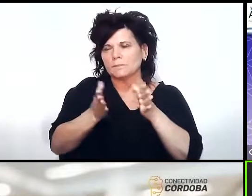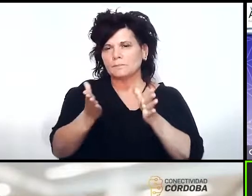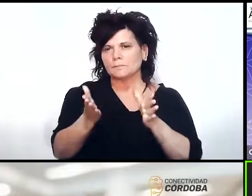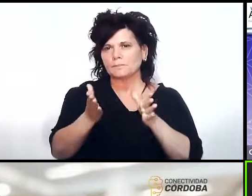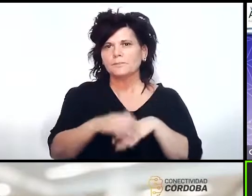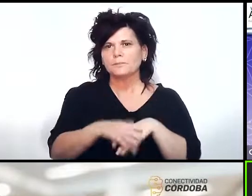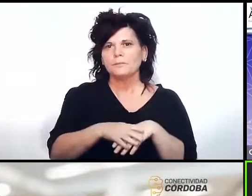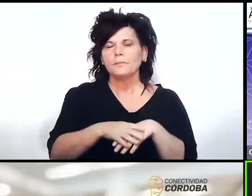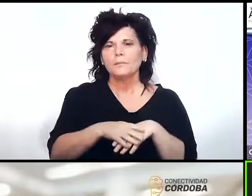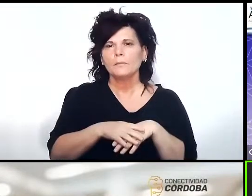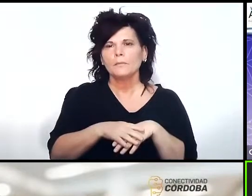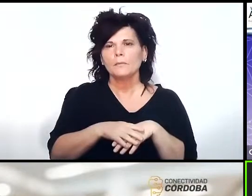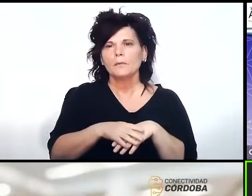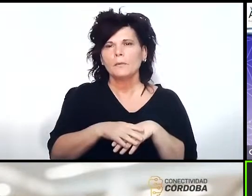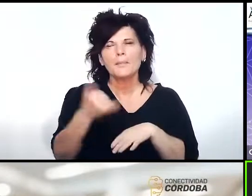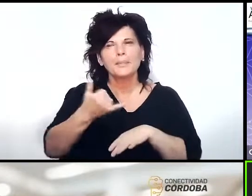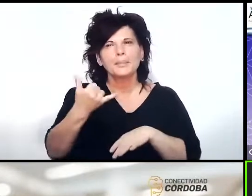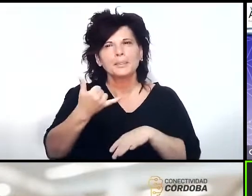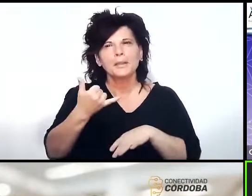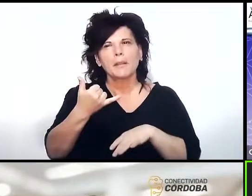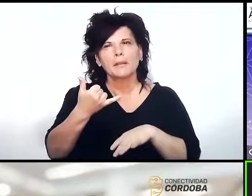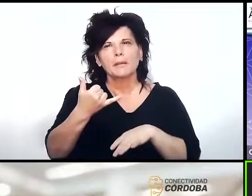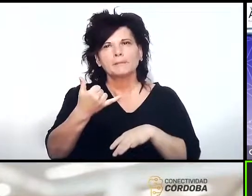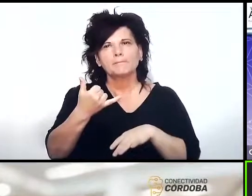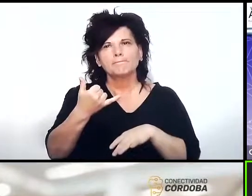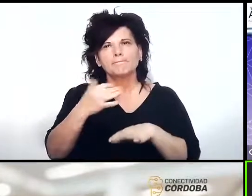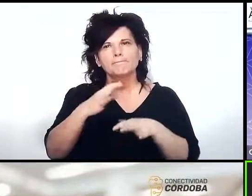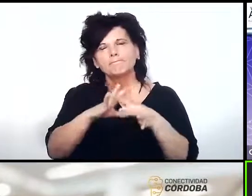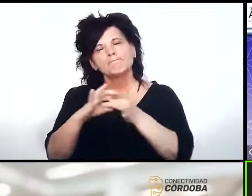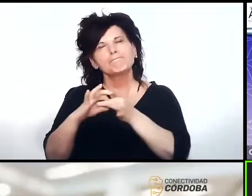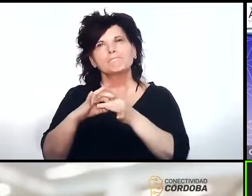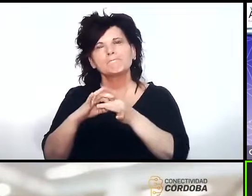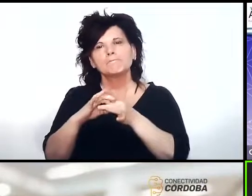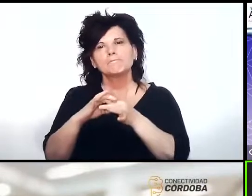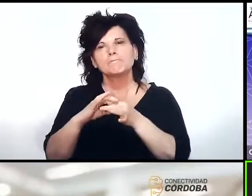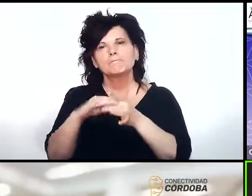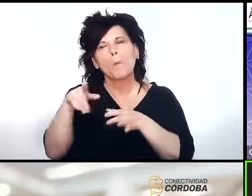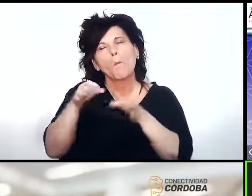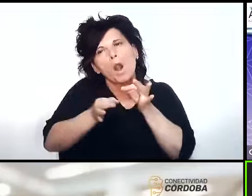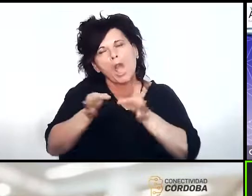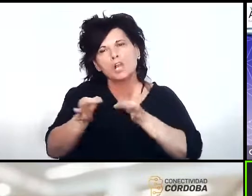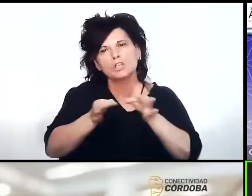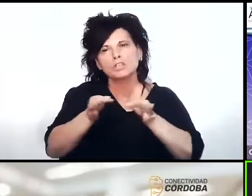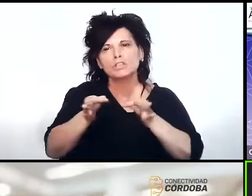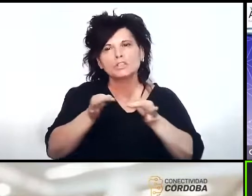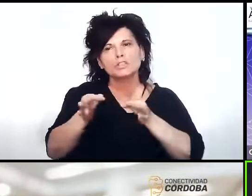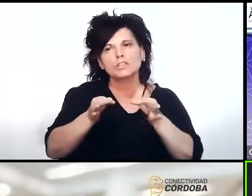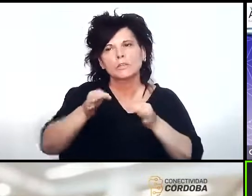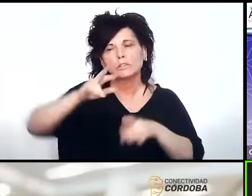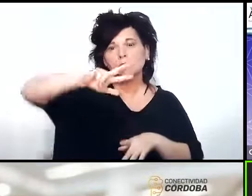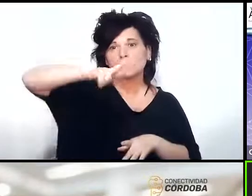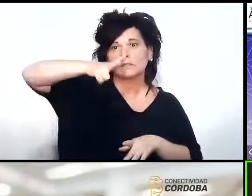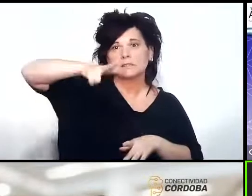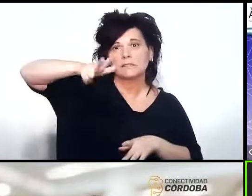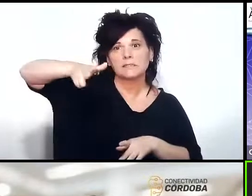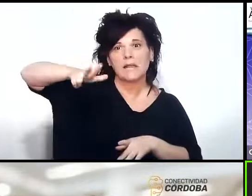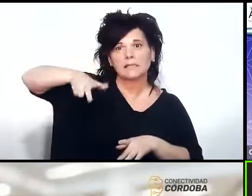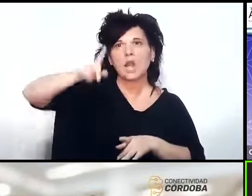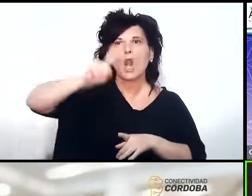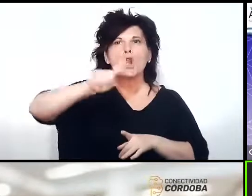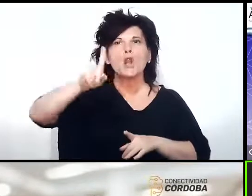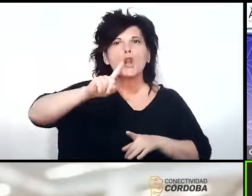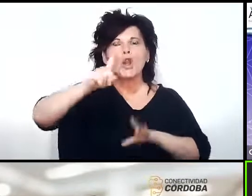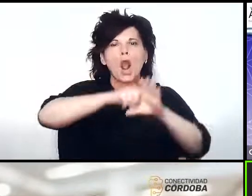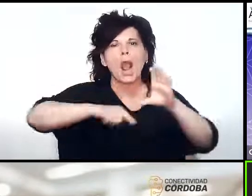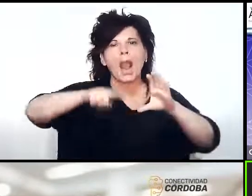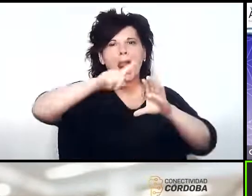Elon Musk y tiene que ver con que son es un proyecto que son satélites no geostacionarios